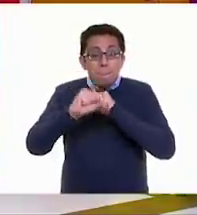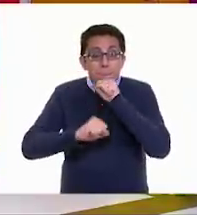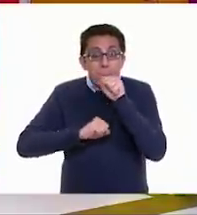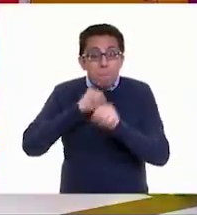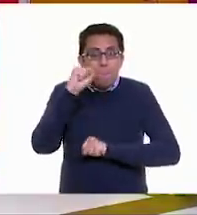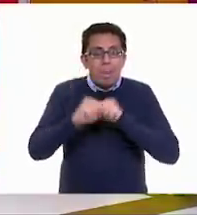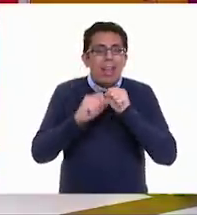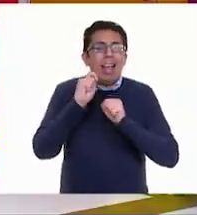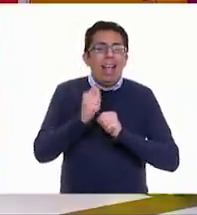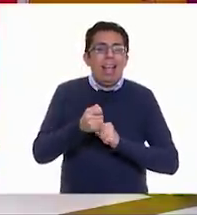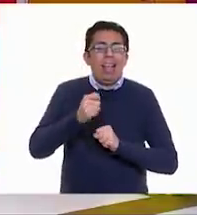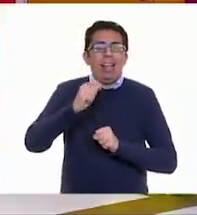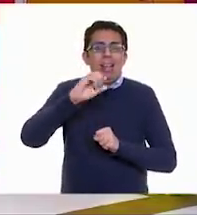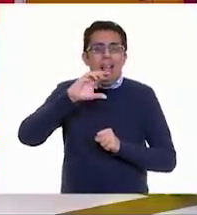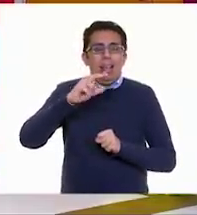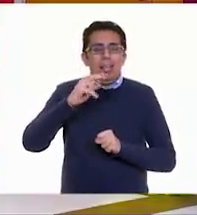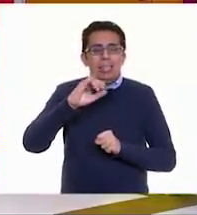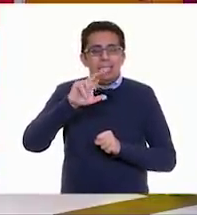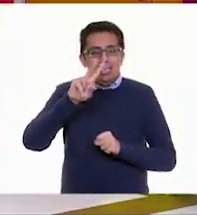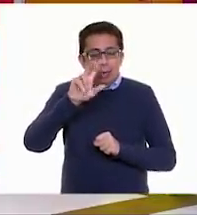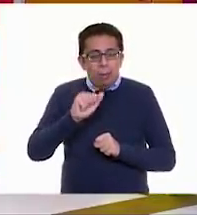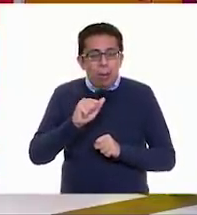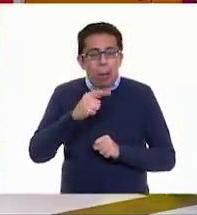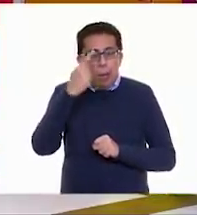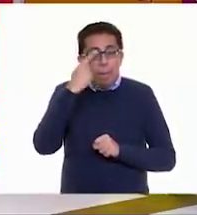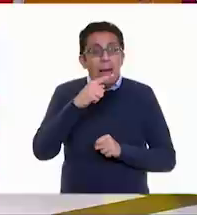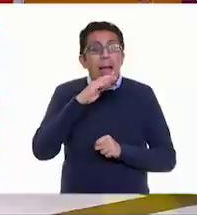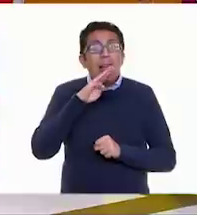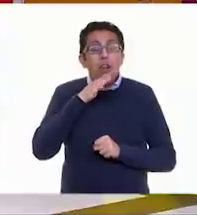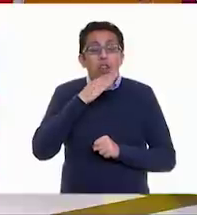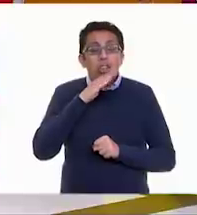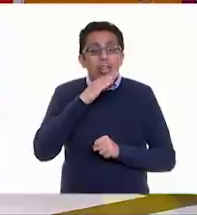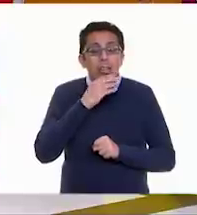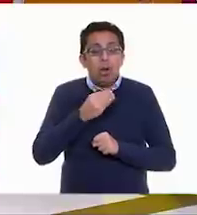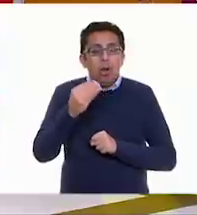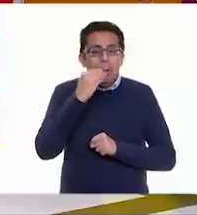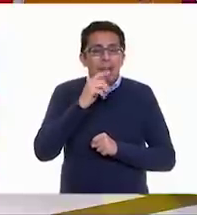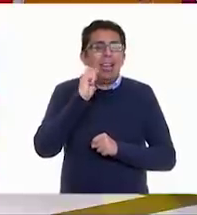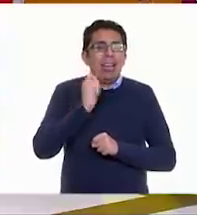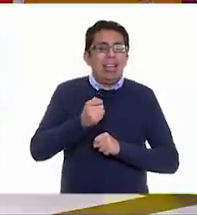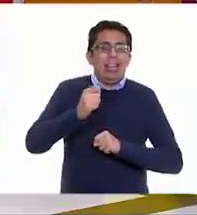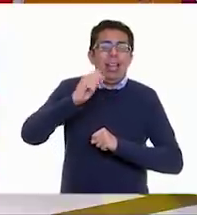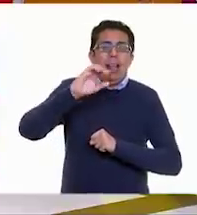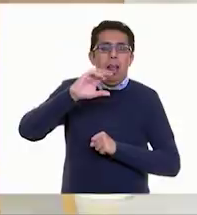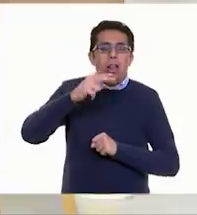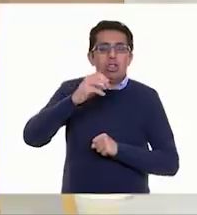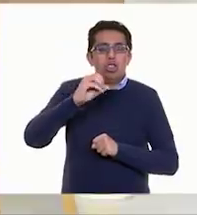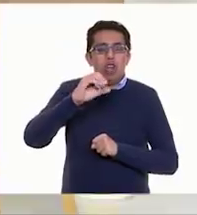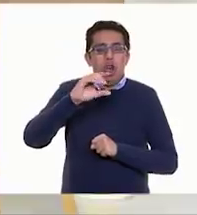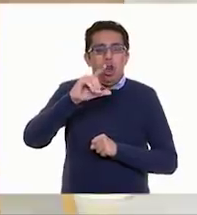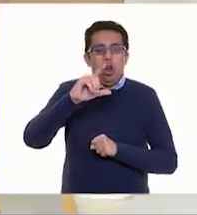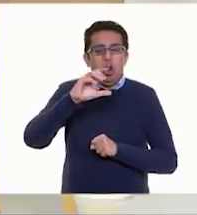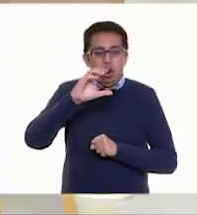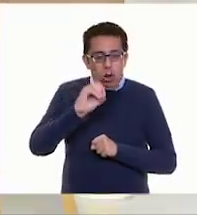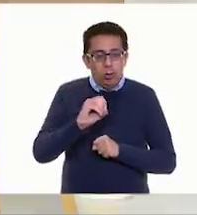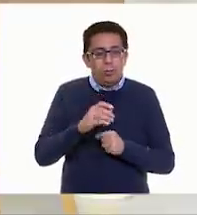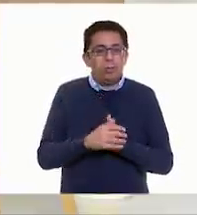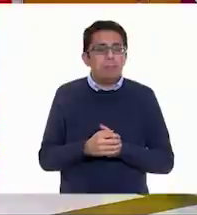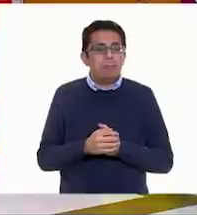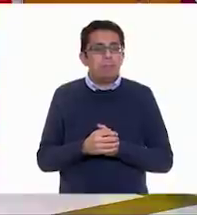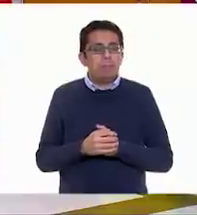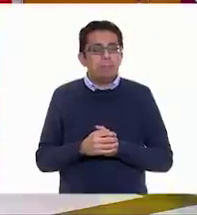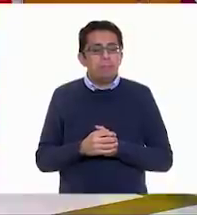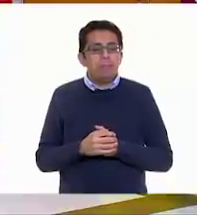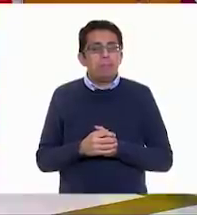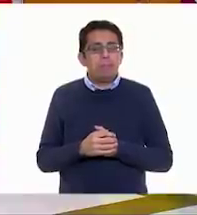la chiva. Y para que coma elotes. Para que coma choclo. Muy bien. Ahí